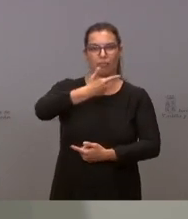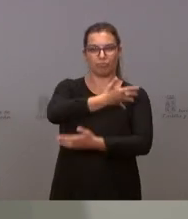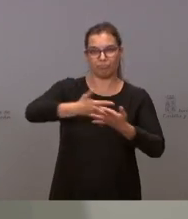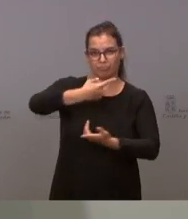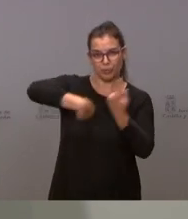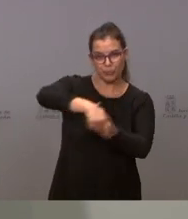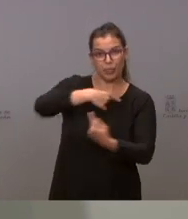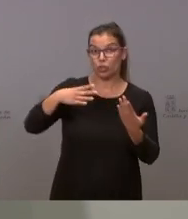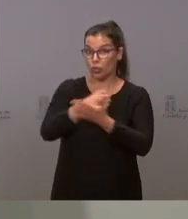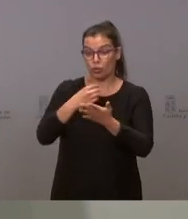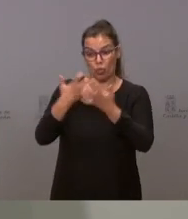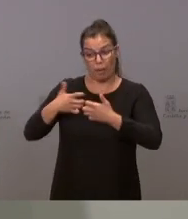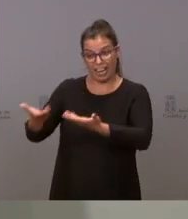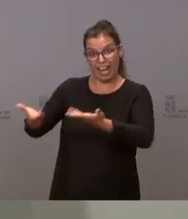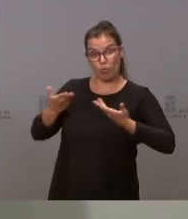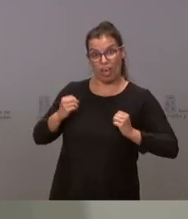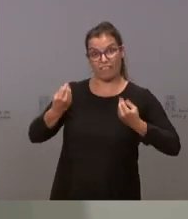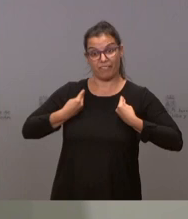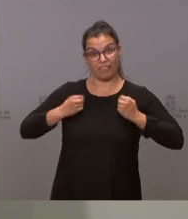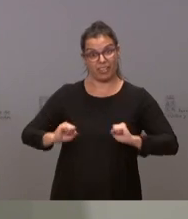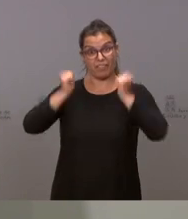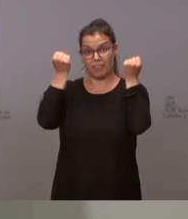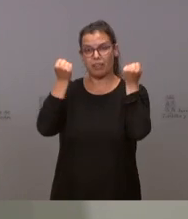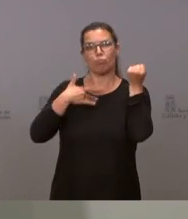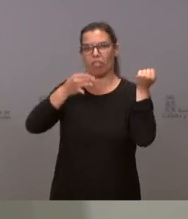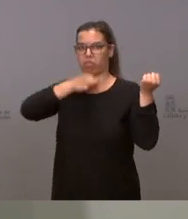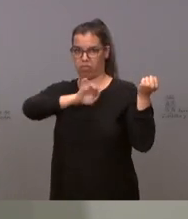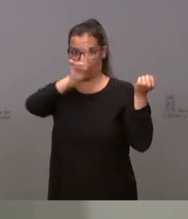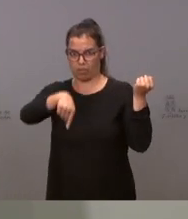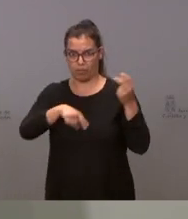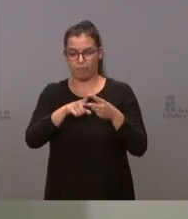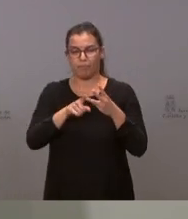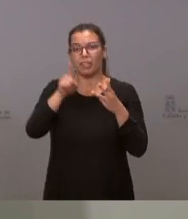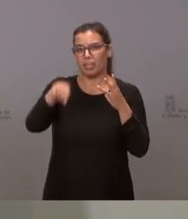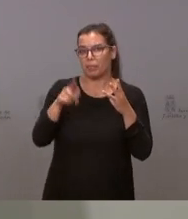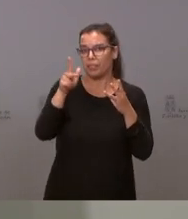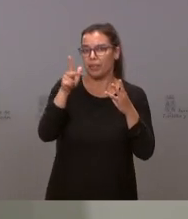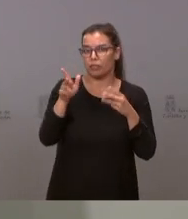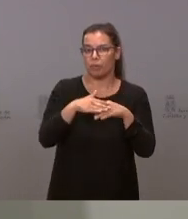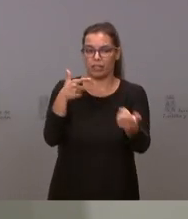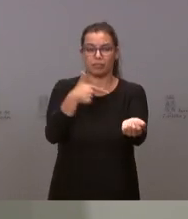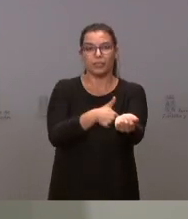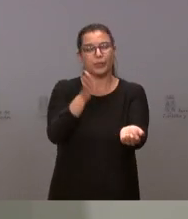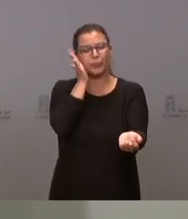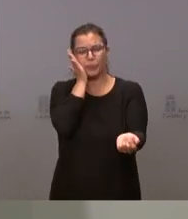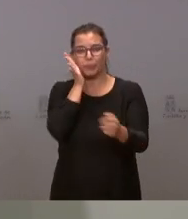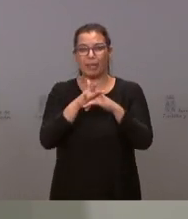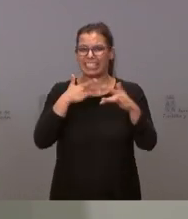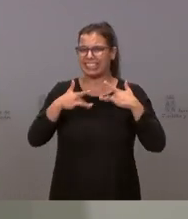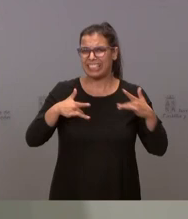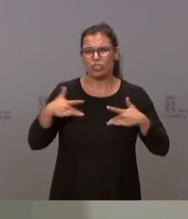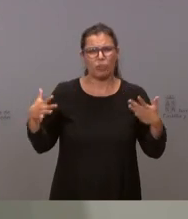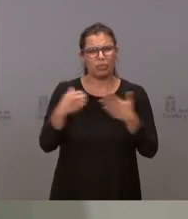soporte vital que tienen derecho a la sedación. A la sedación para aliviar sus síntomas, todos sus